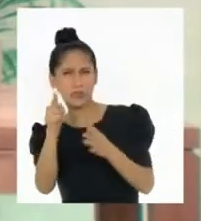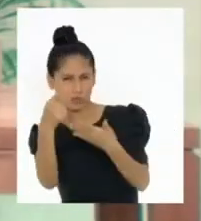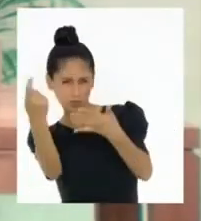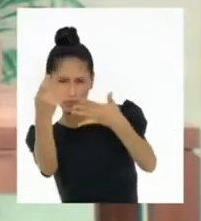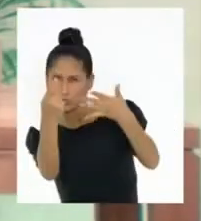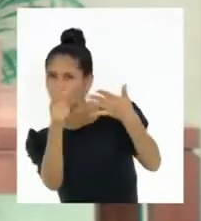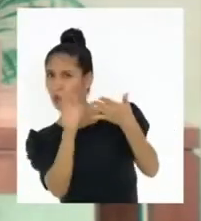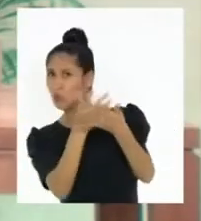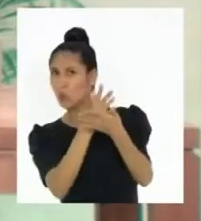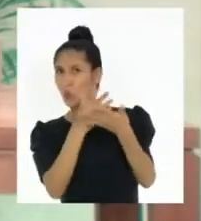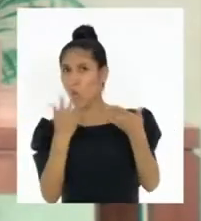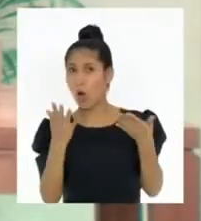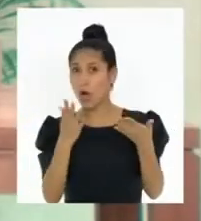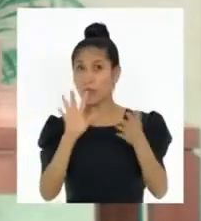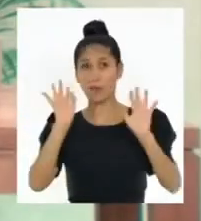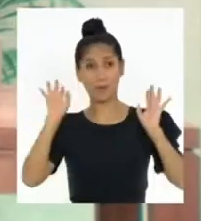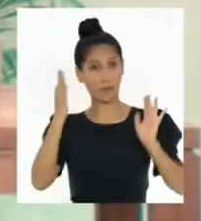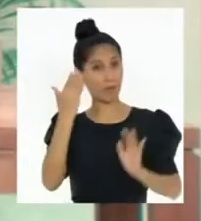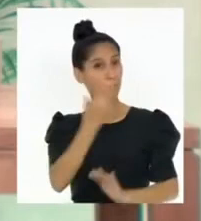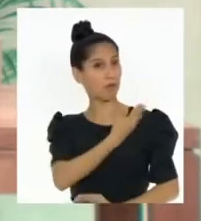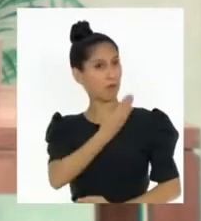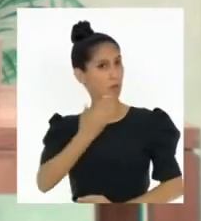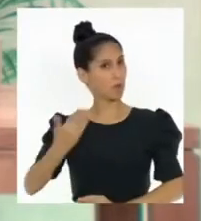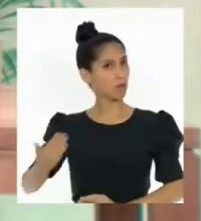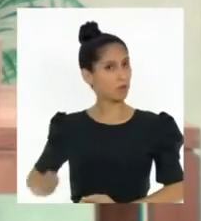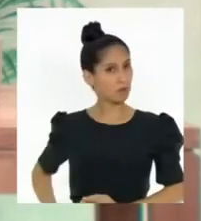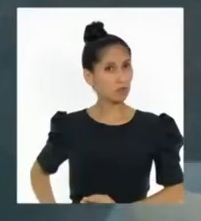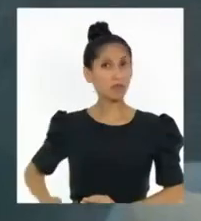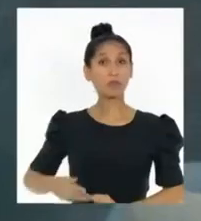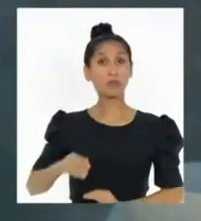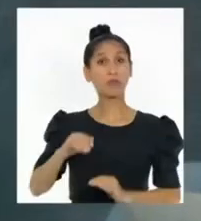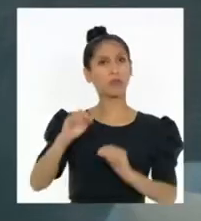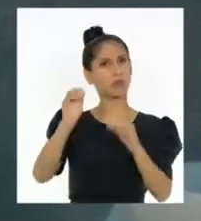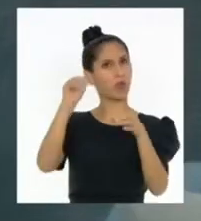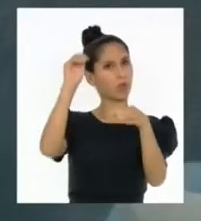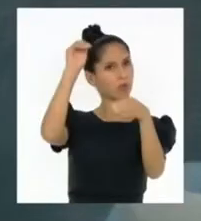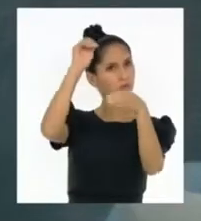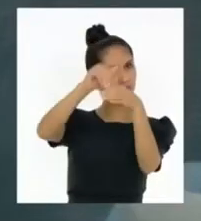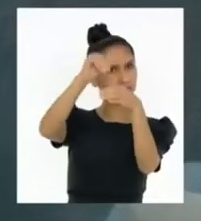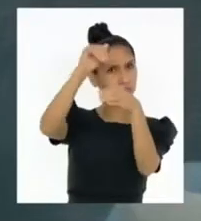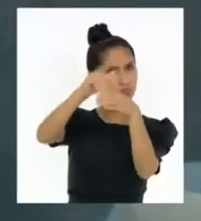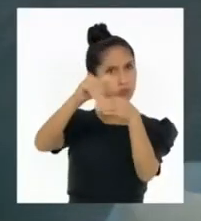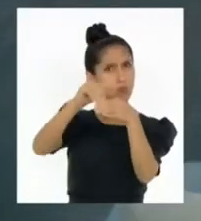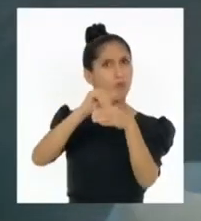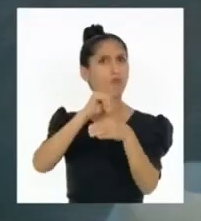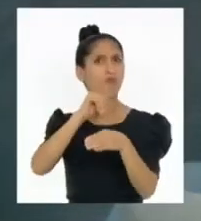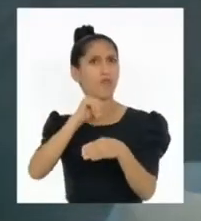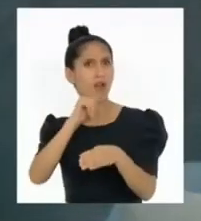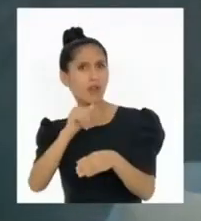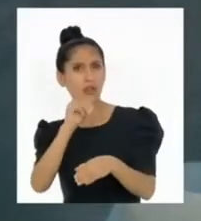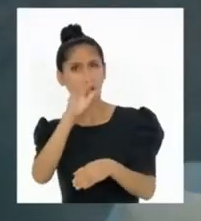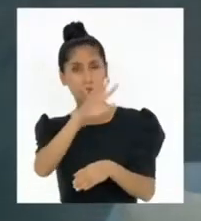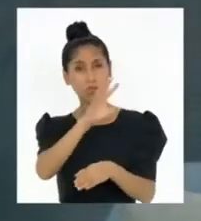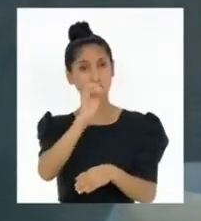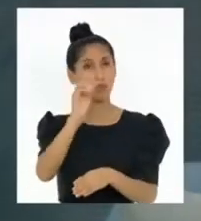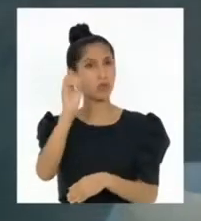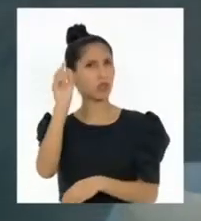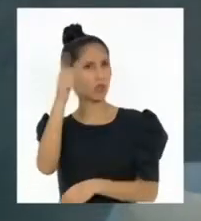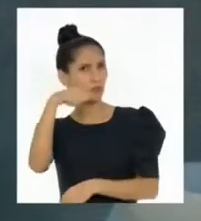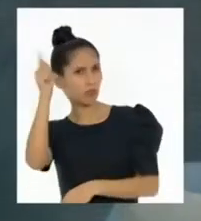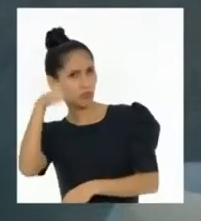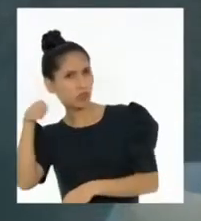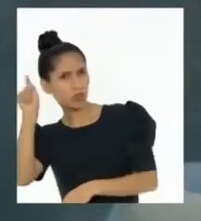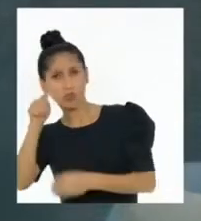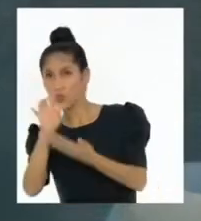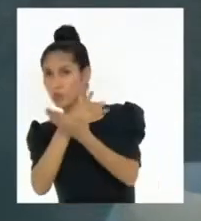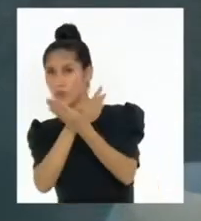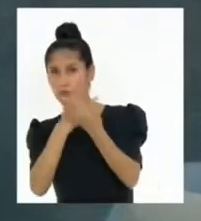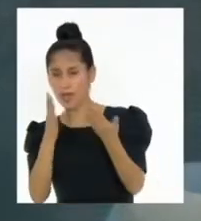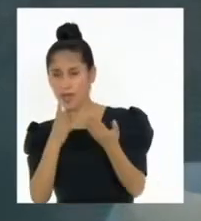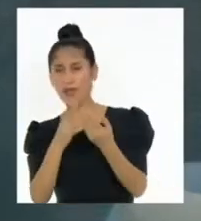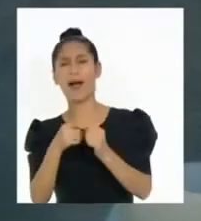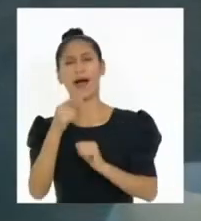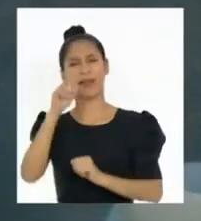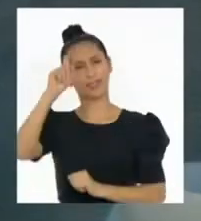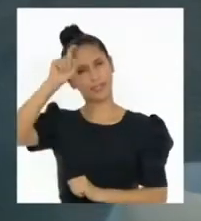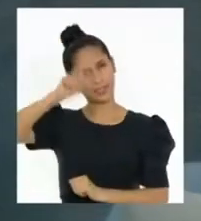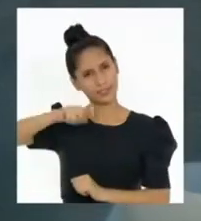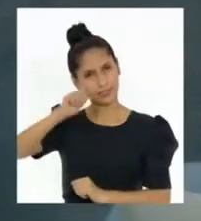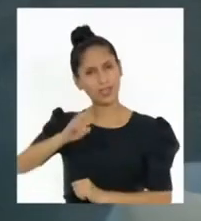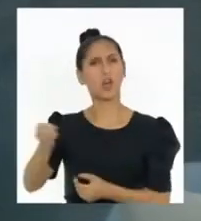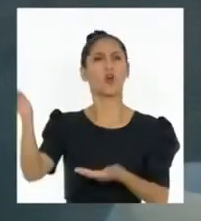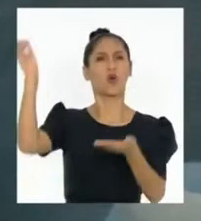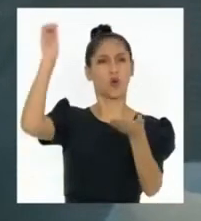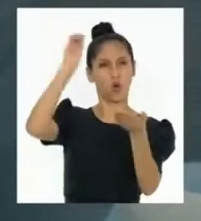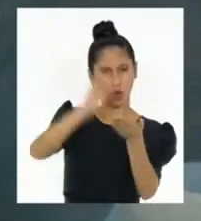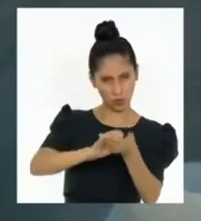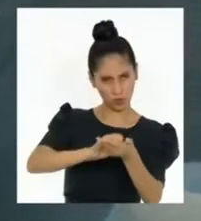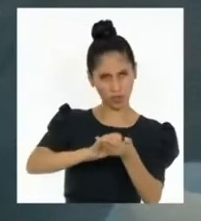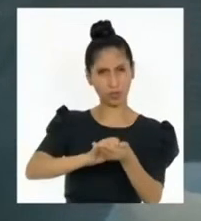candidato recibe más del 50% de votos, entonces se realiza una segunda elección entre los dos candidatos que obtuvieron las más altas